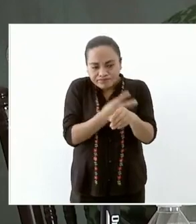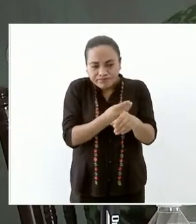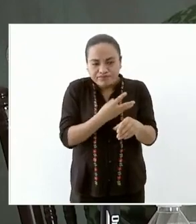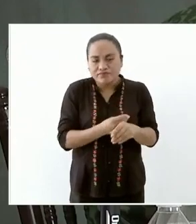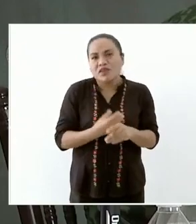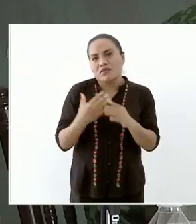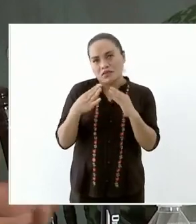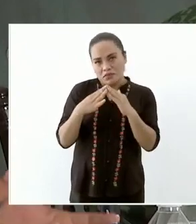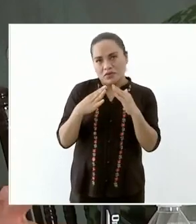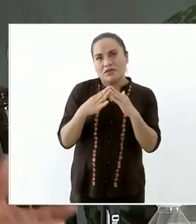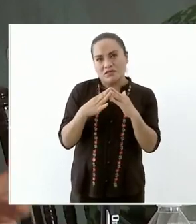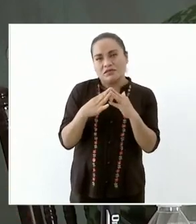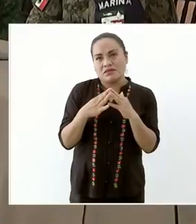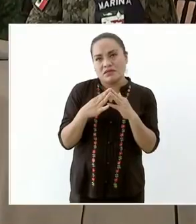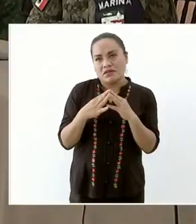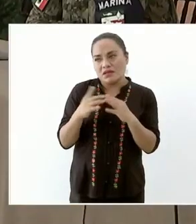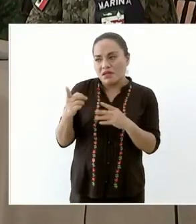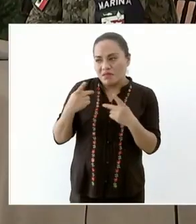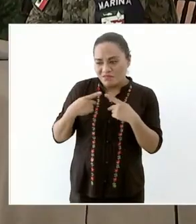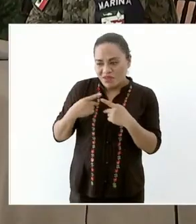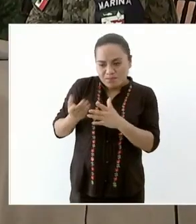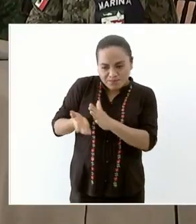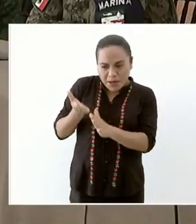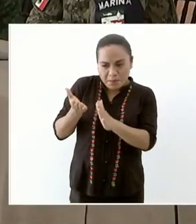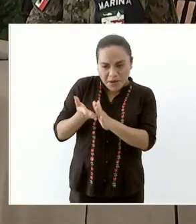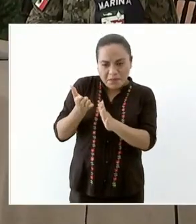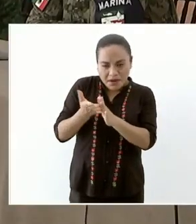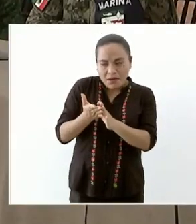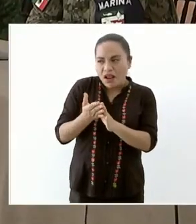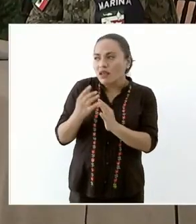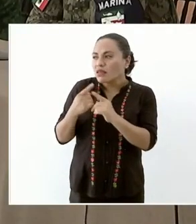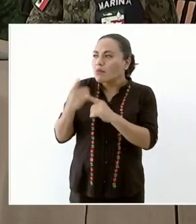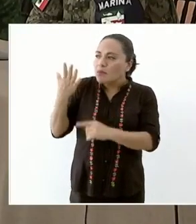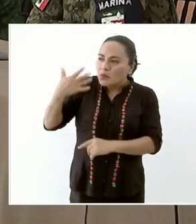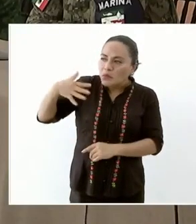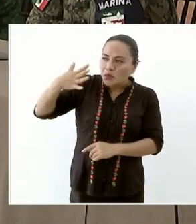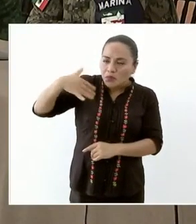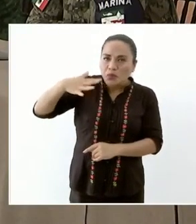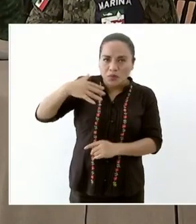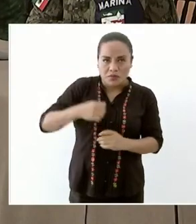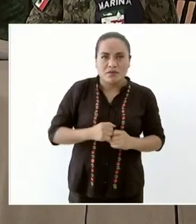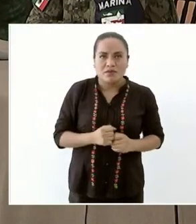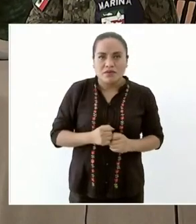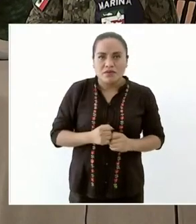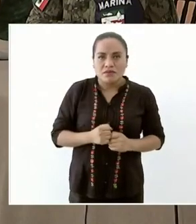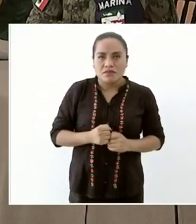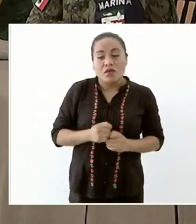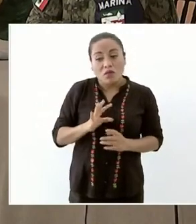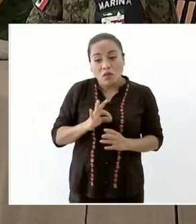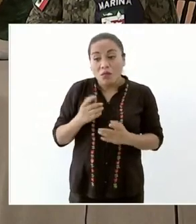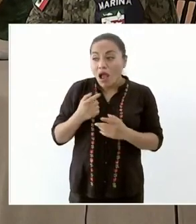a los albañiles cómo se ayudan